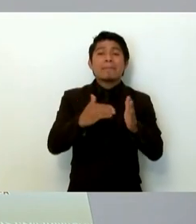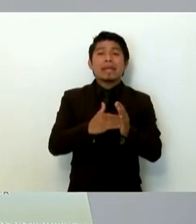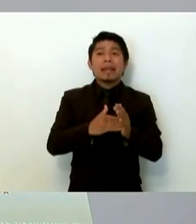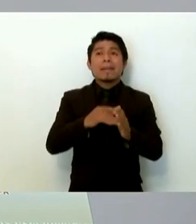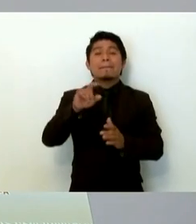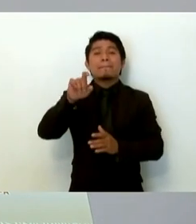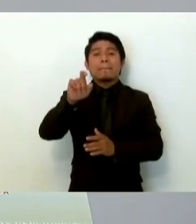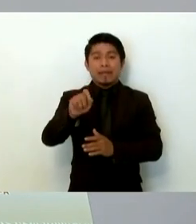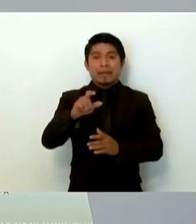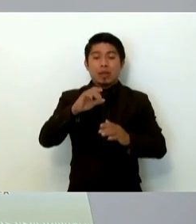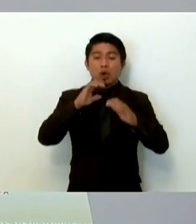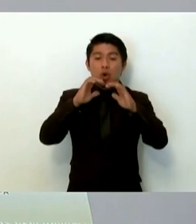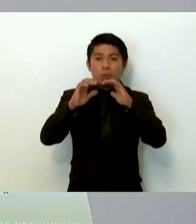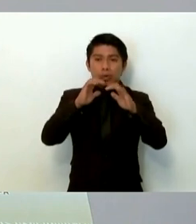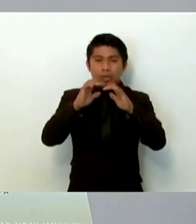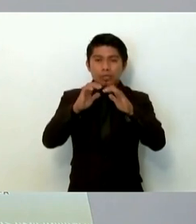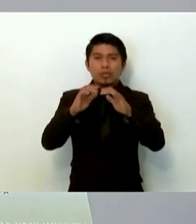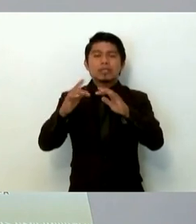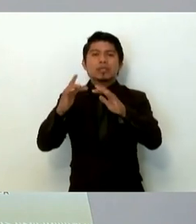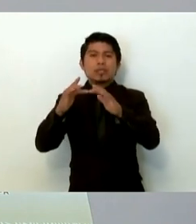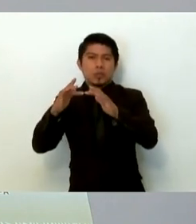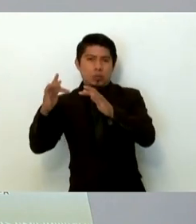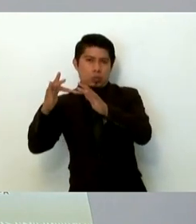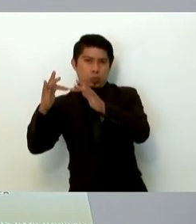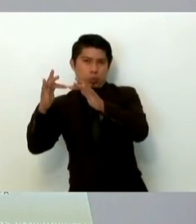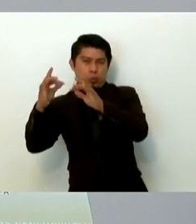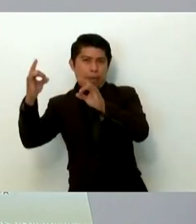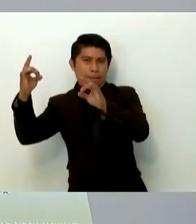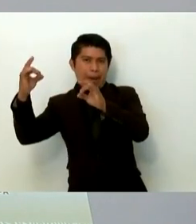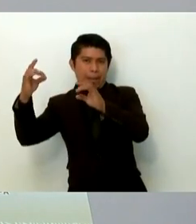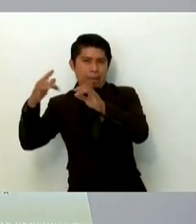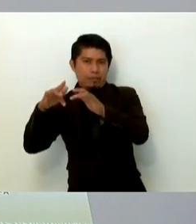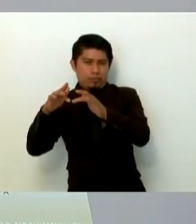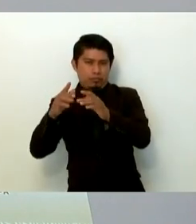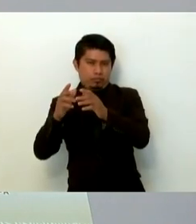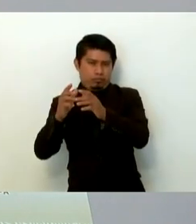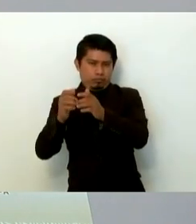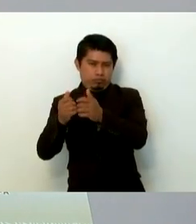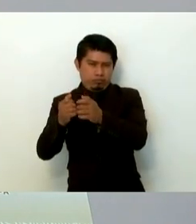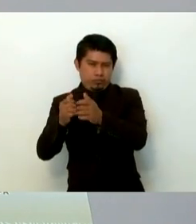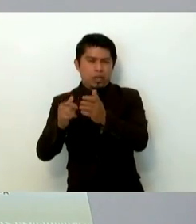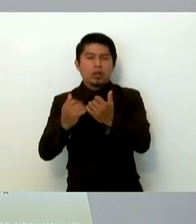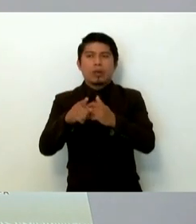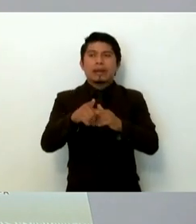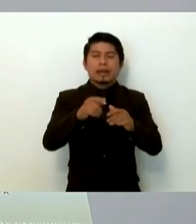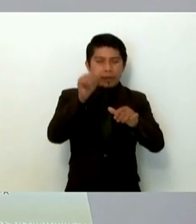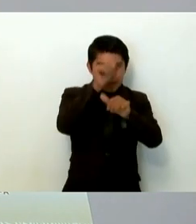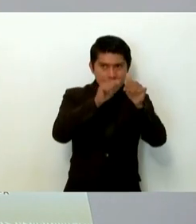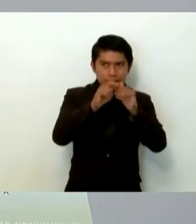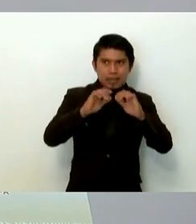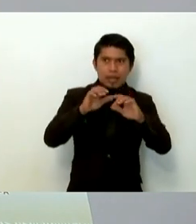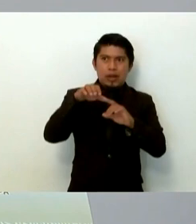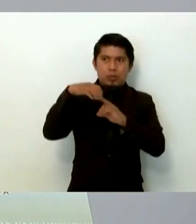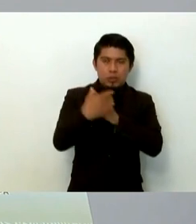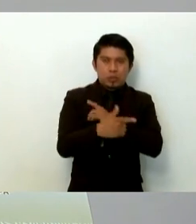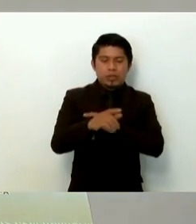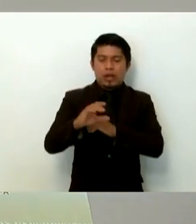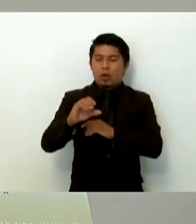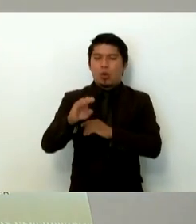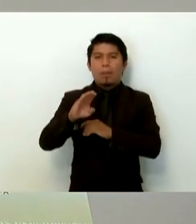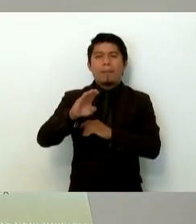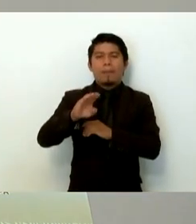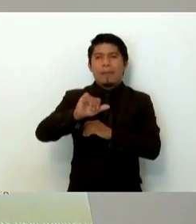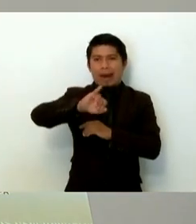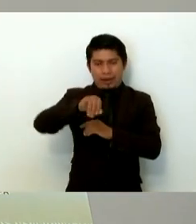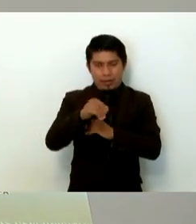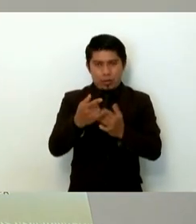comunicaciones intervenidas, y a un análisis de las comunicaciones que la COVAJ, con el apoyo